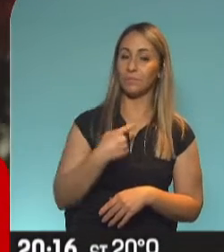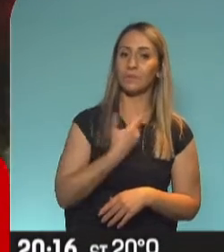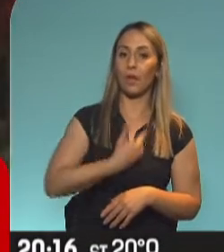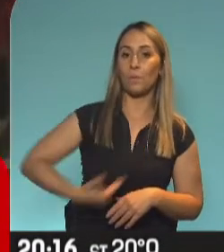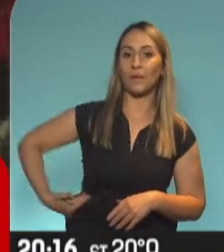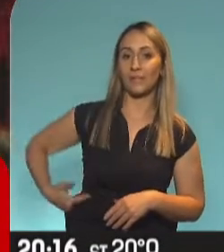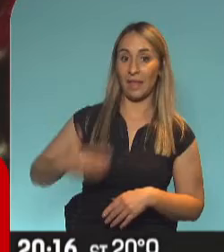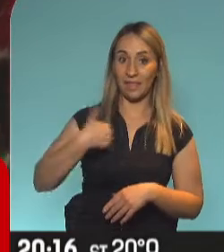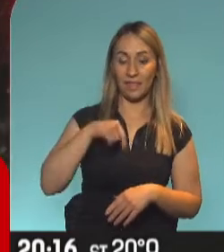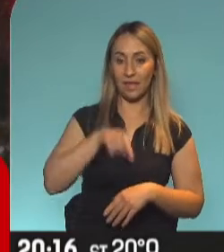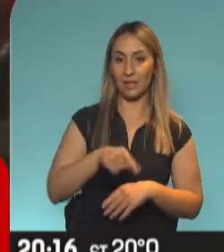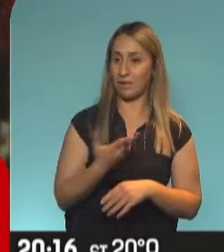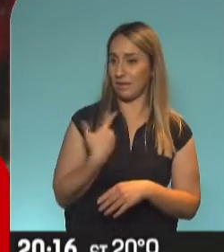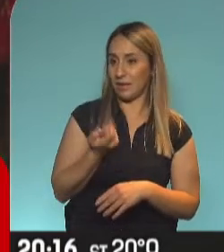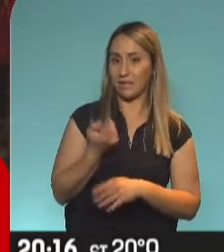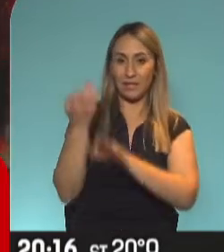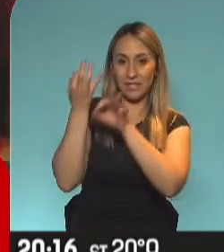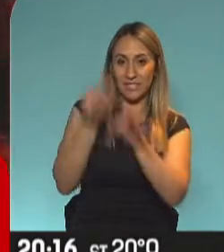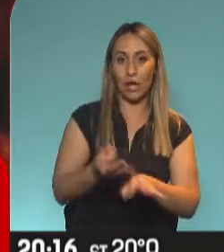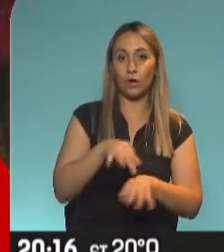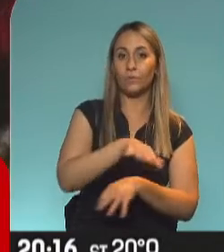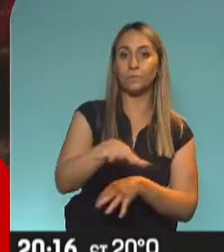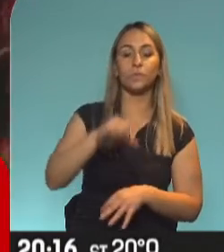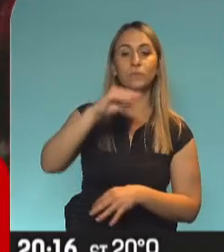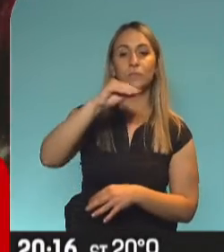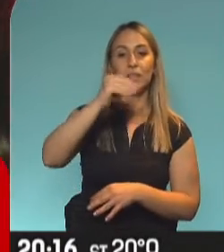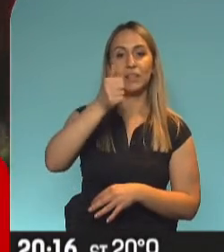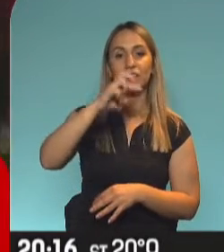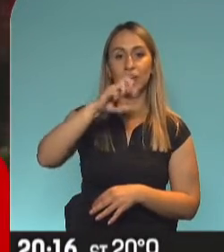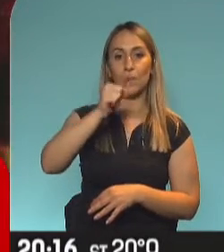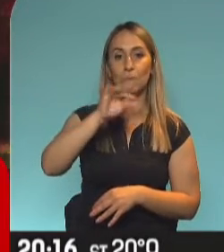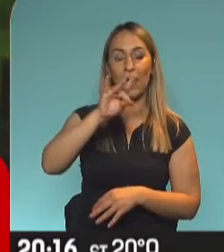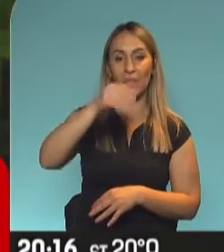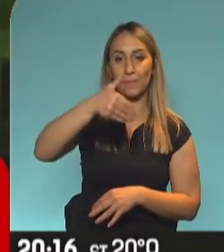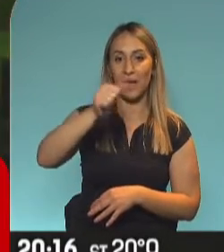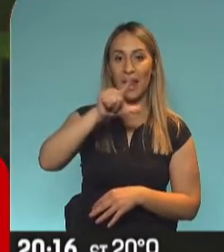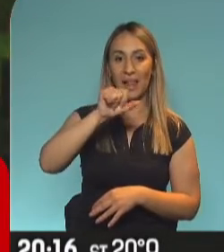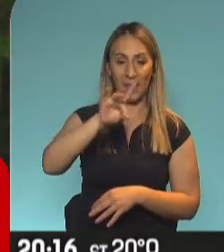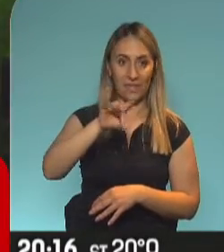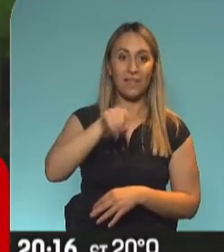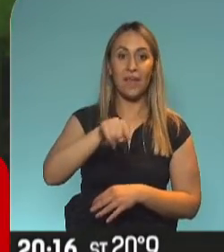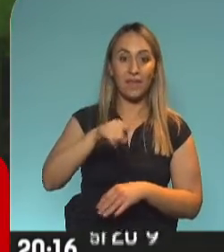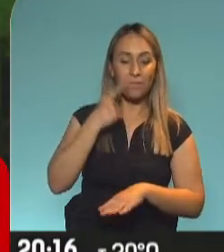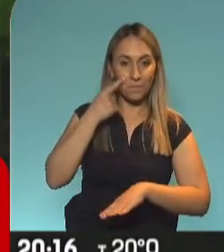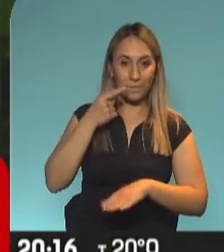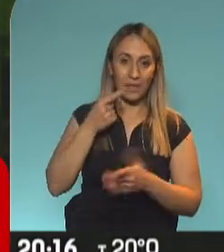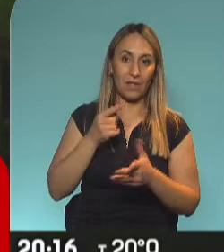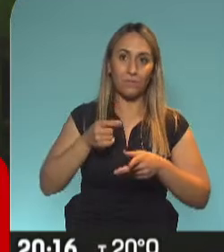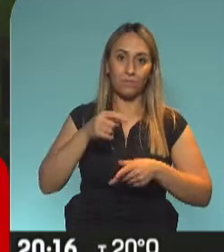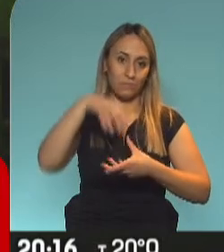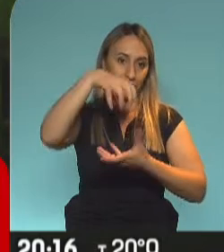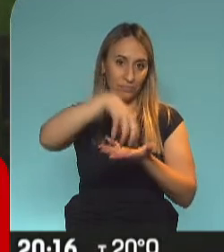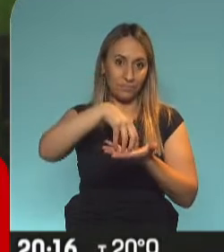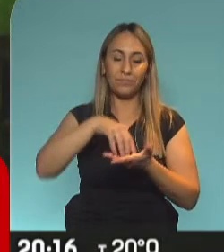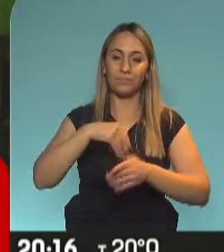argentino que acaba de llegar a Chaparra Madal, donde va a estar y desde ahí va a presenciar este encuentro de manera